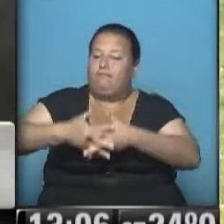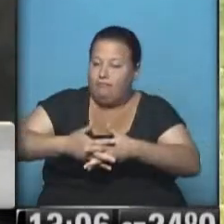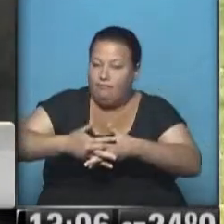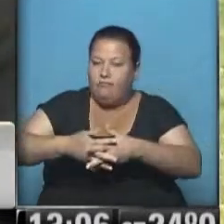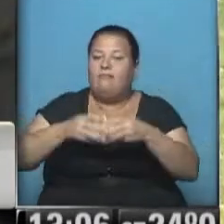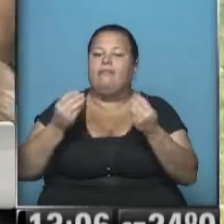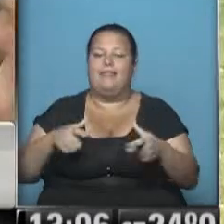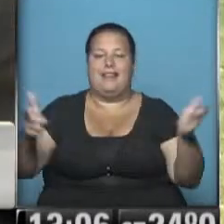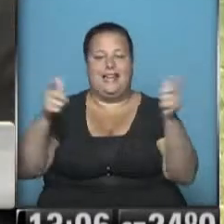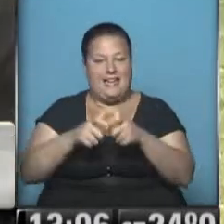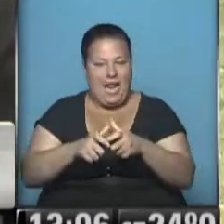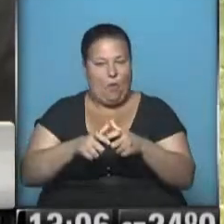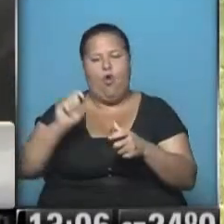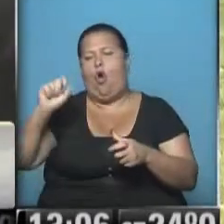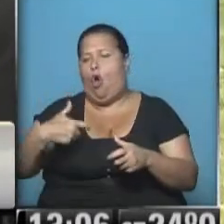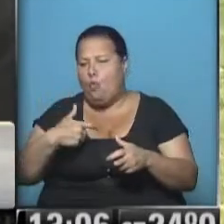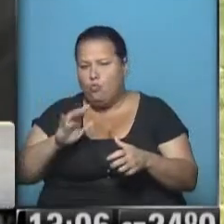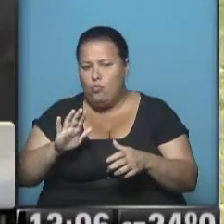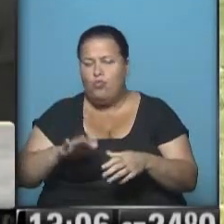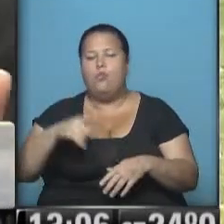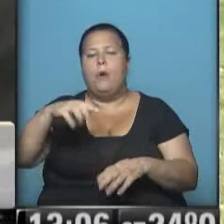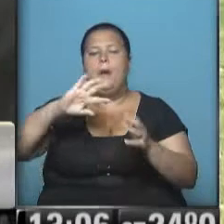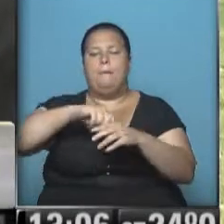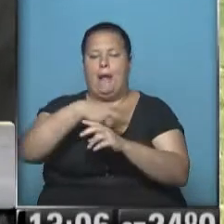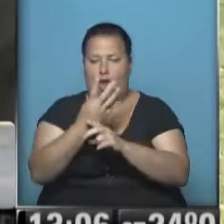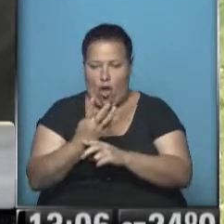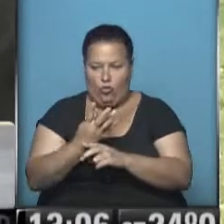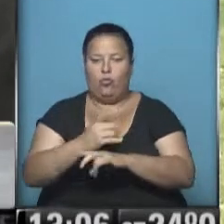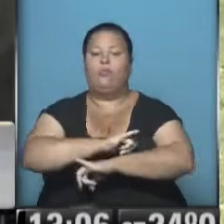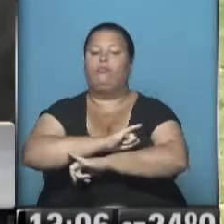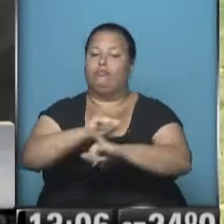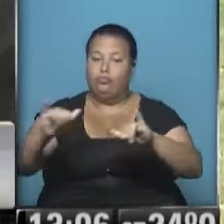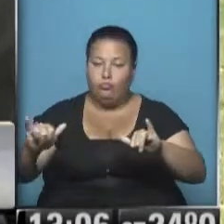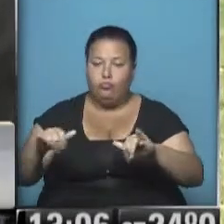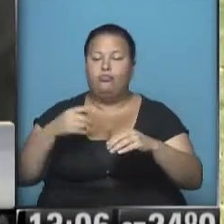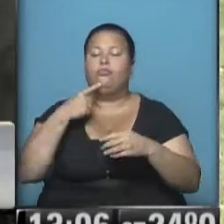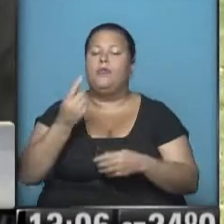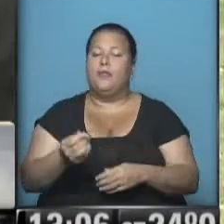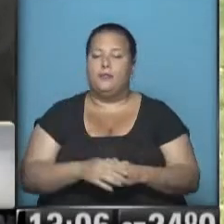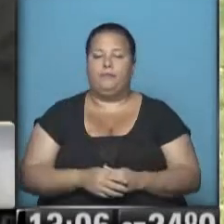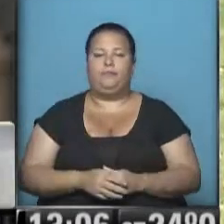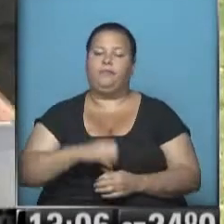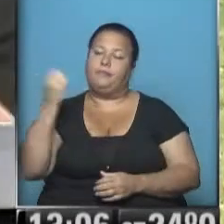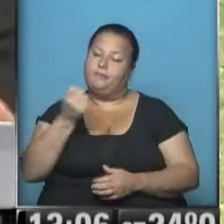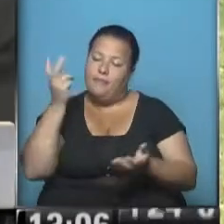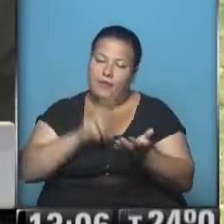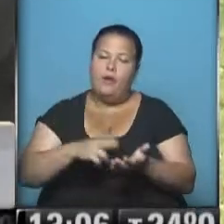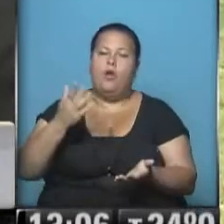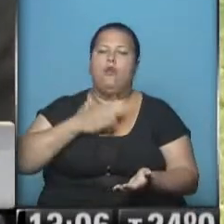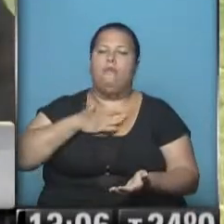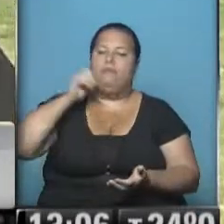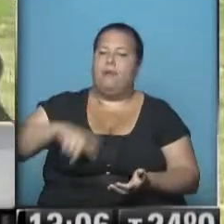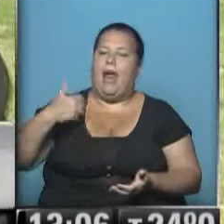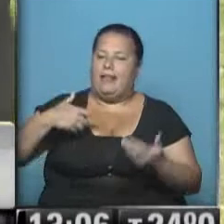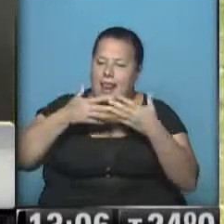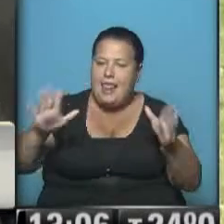a estas reuniones ordinarias del Mercosur. Hubo un comunicado en el cual remarcaron la soberanía argentina